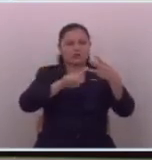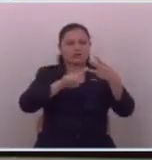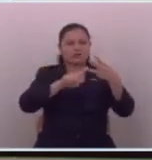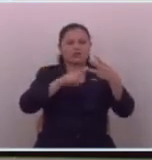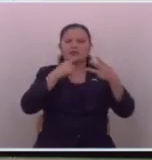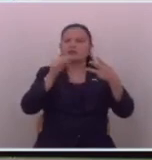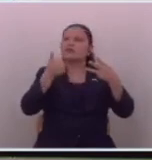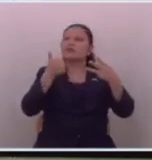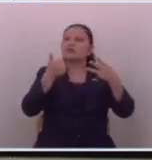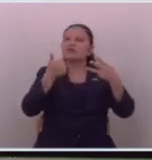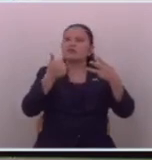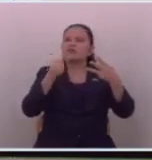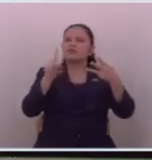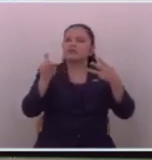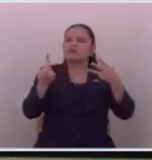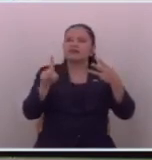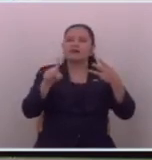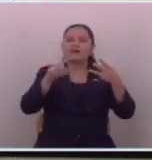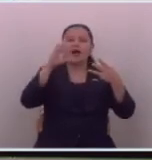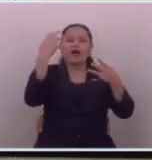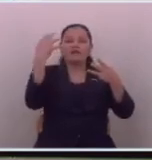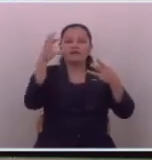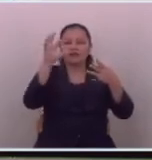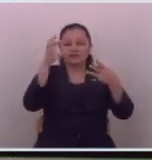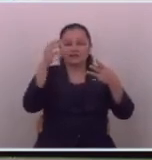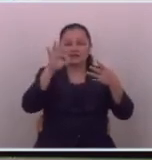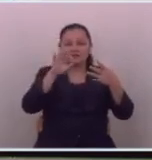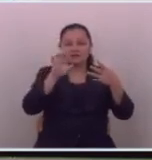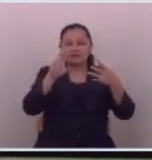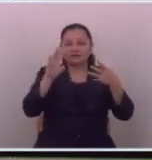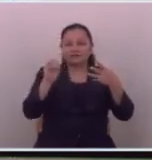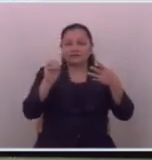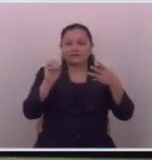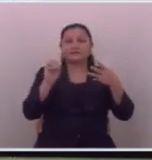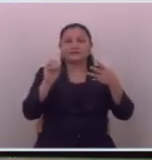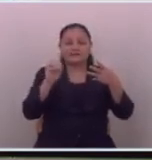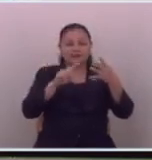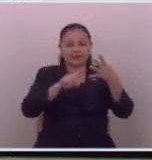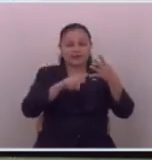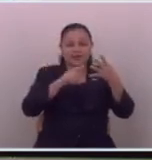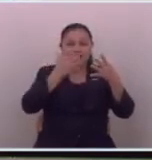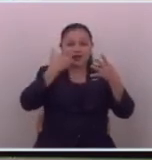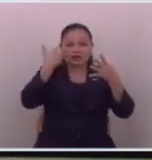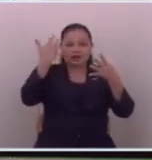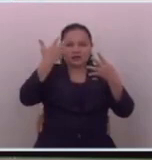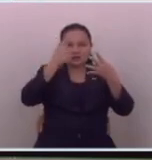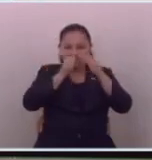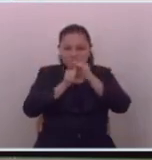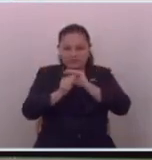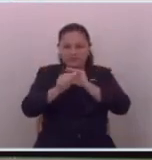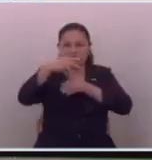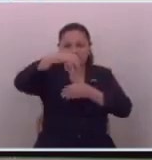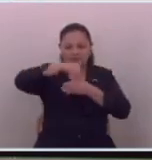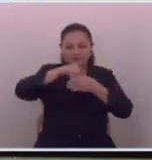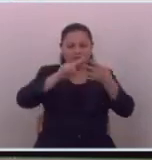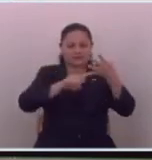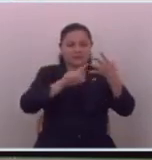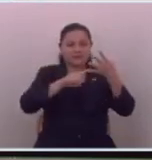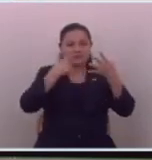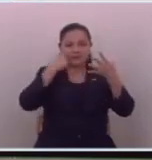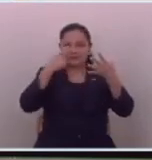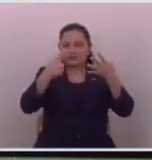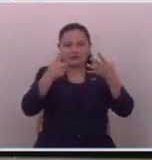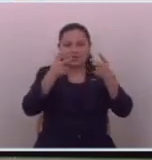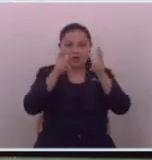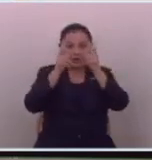quien es más el faro el gato encerrado aquel que me está viendo